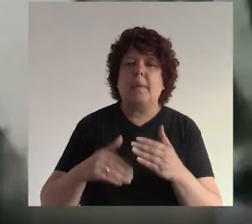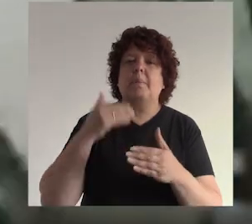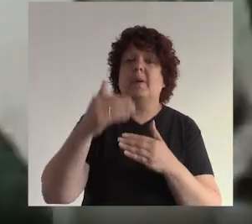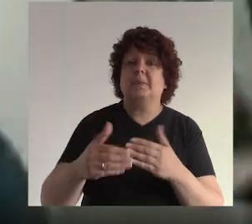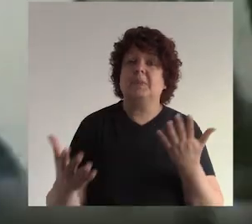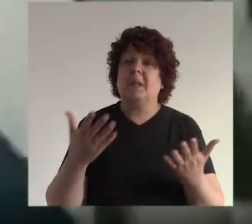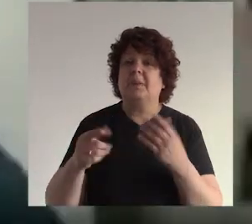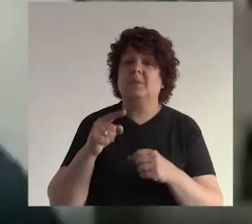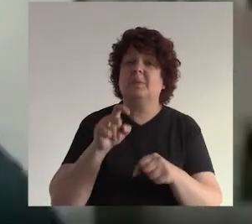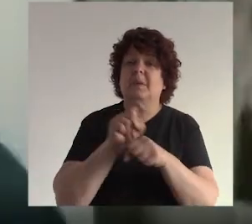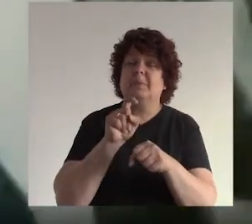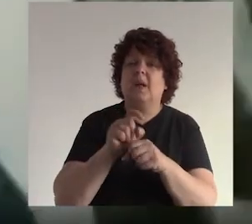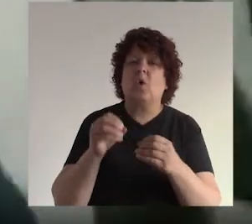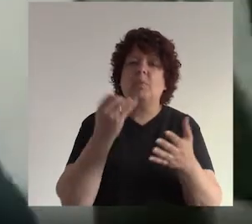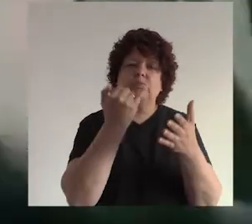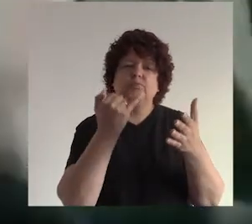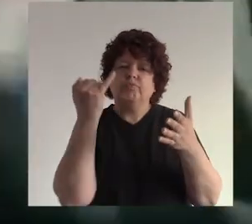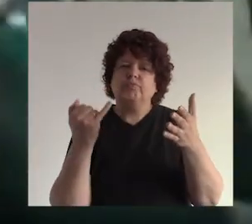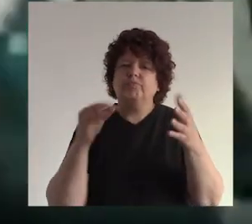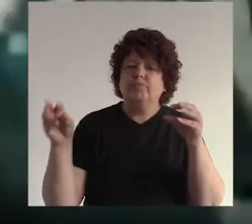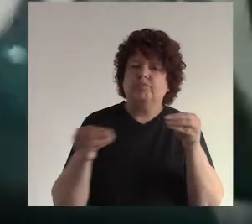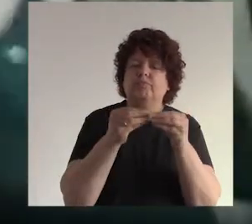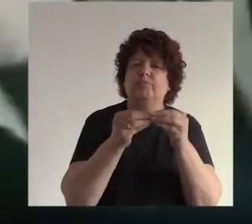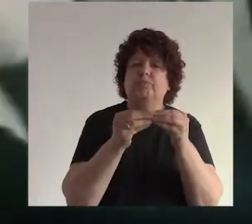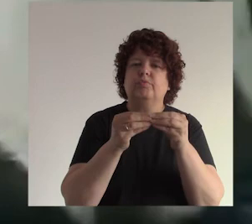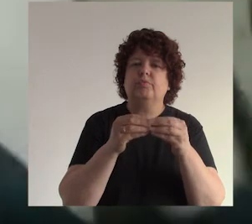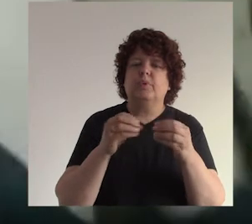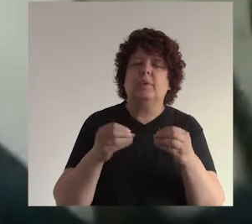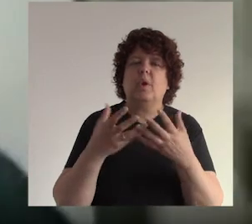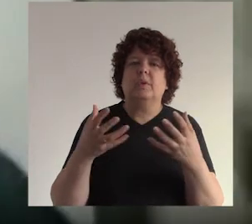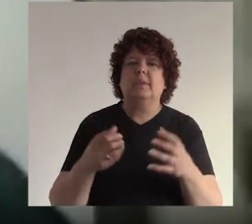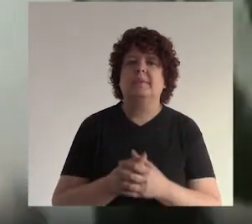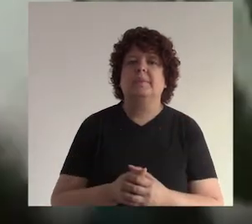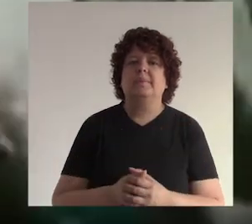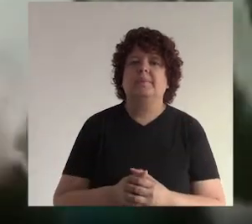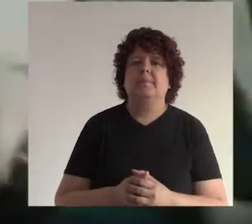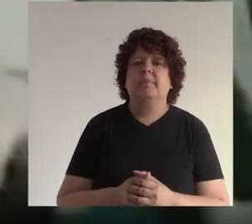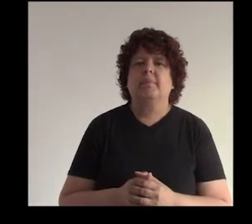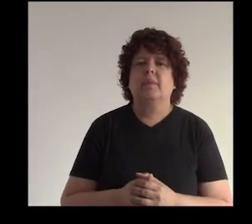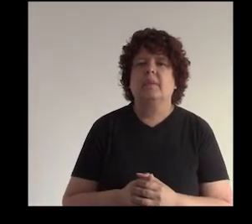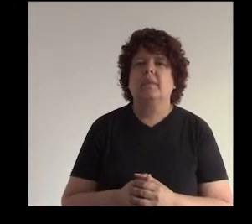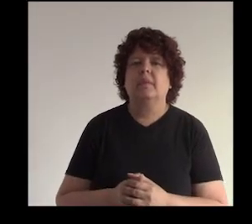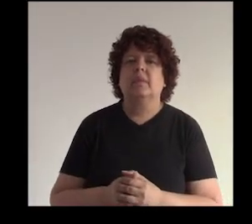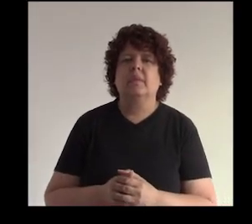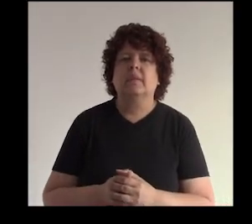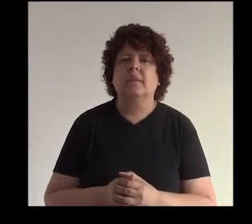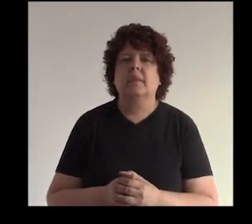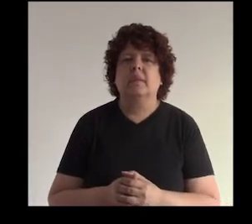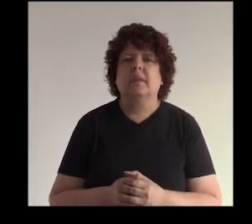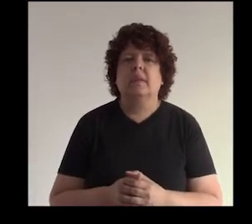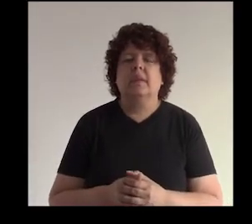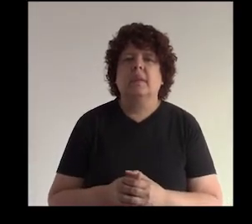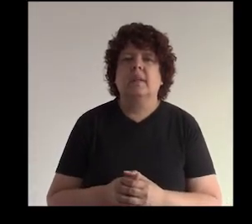sería para una próxima ¿no? el cómo diseñarlo y cómo agregarlo en una página de repente un producto ¿no? sí o de repente también podría